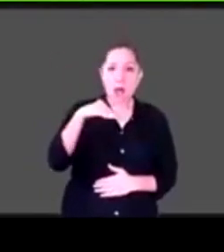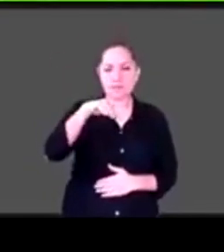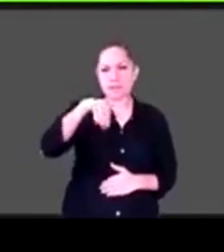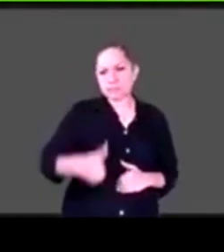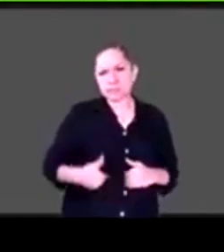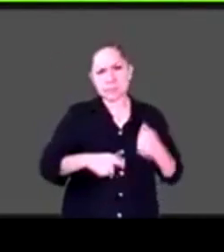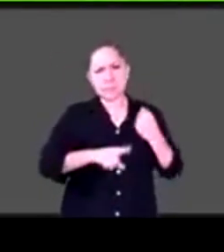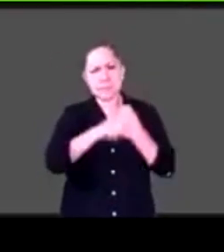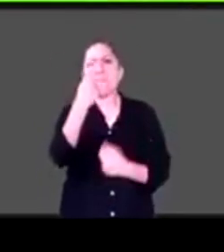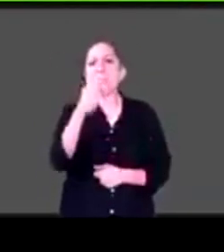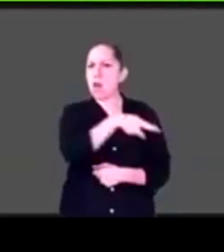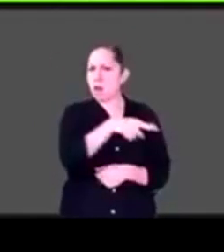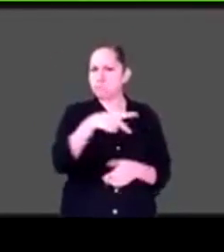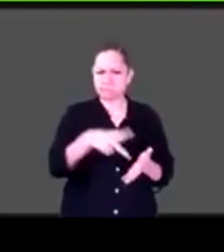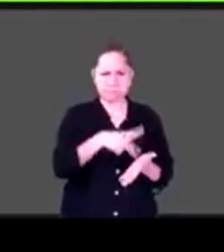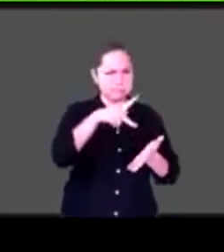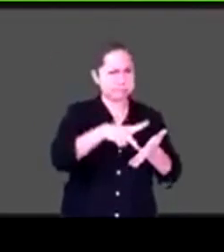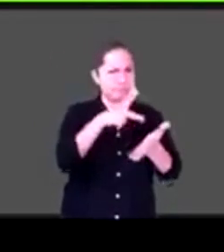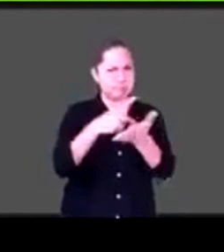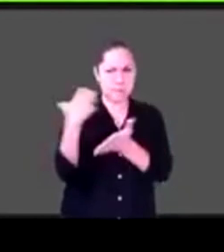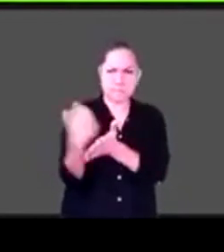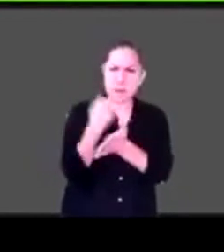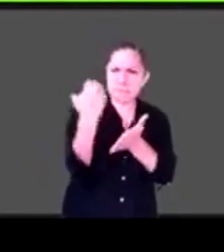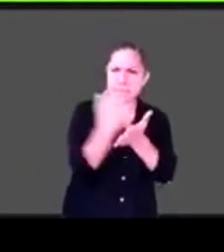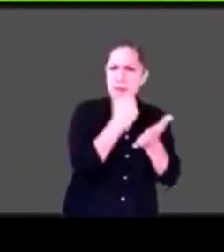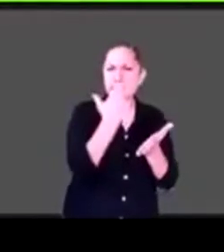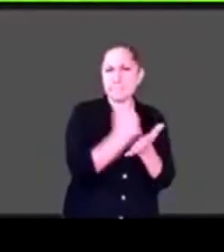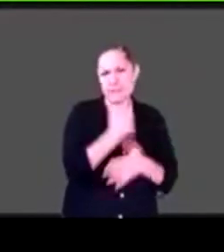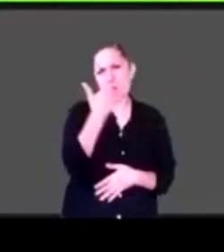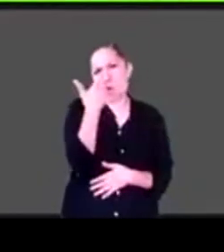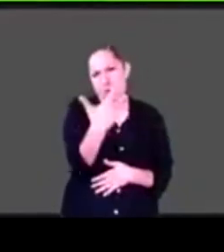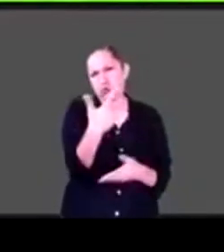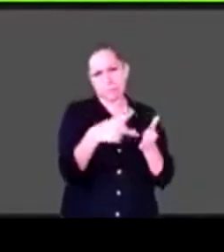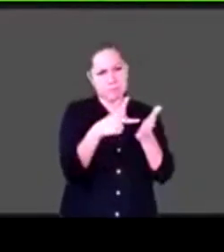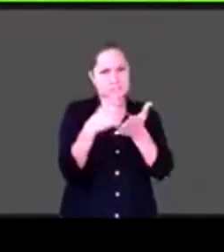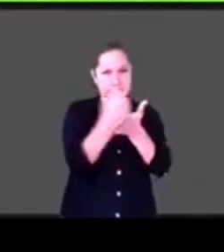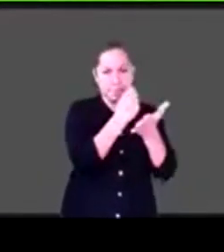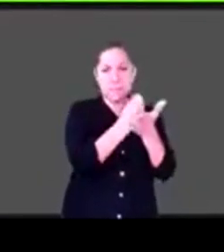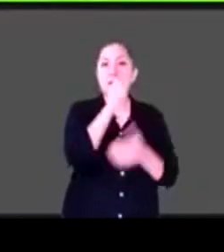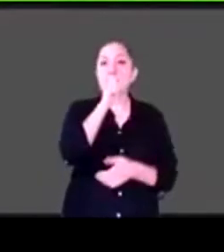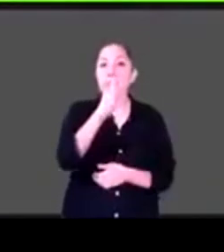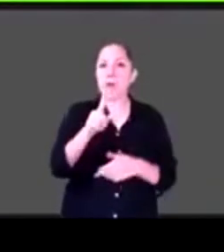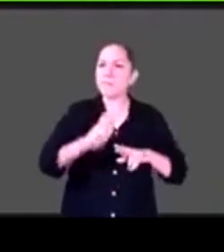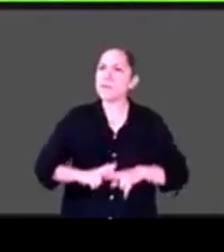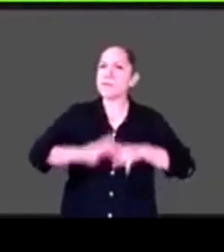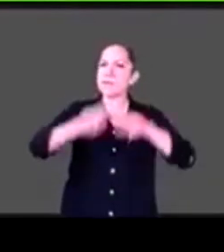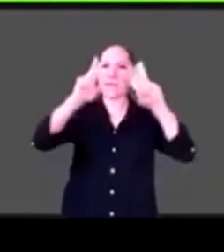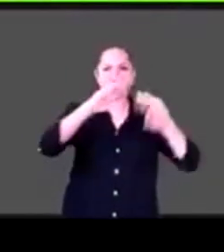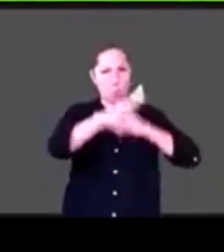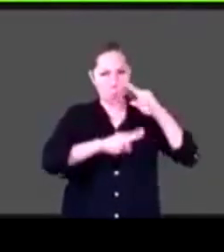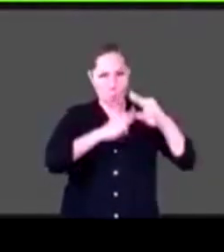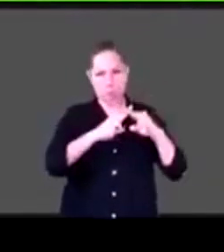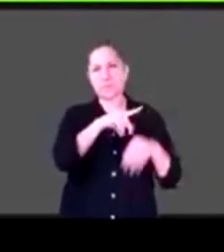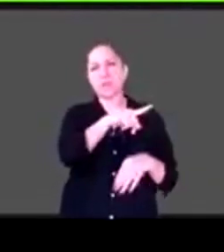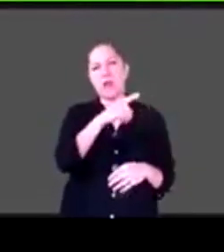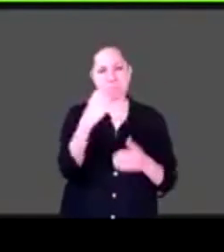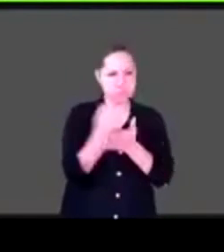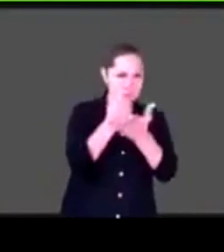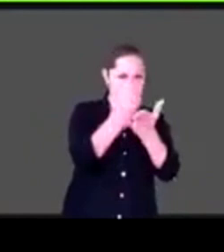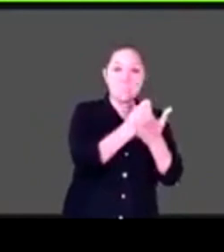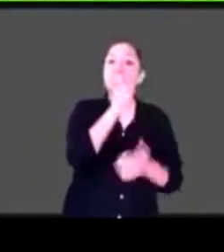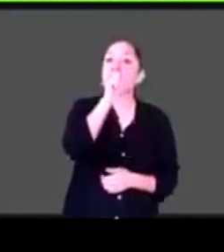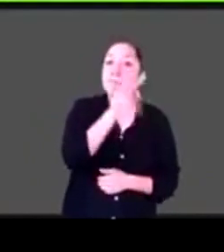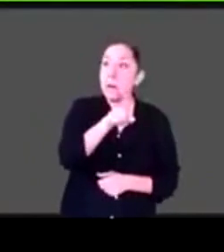del mundo en esta categoría, ni lograr cuatro veces el récord mundial en la modalidad de figuras. Y también nos acompaña, desde